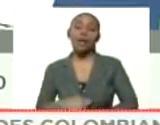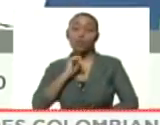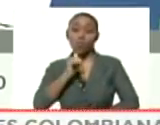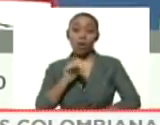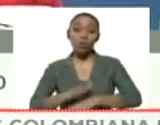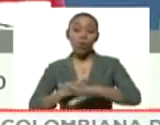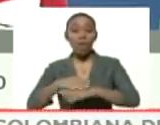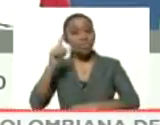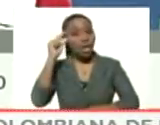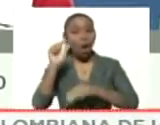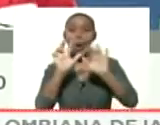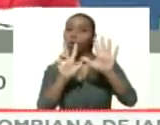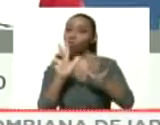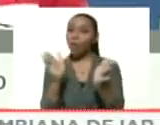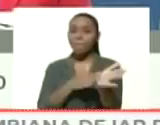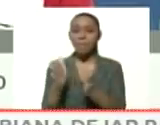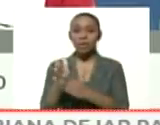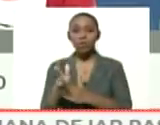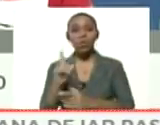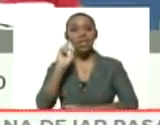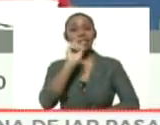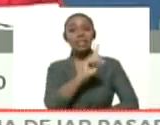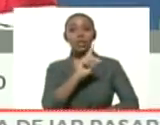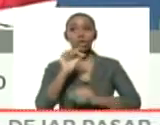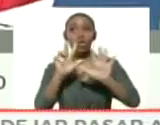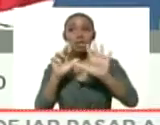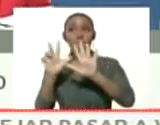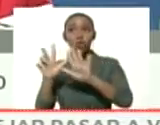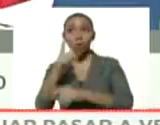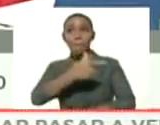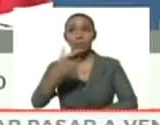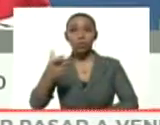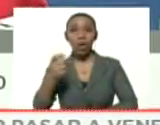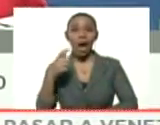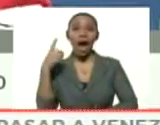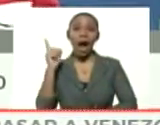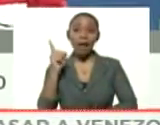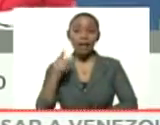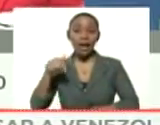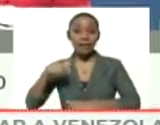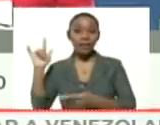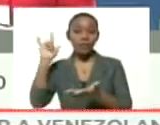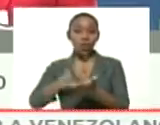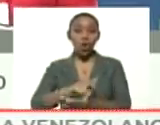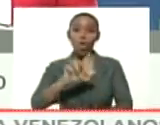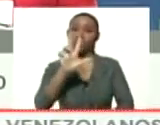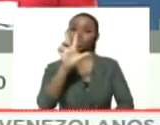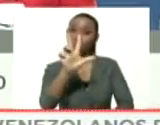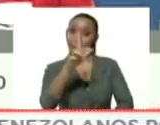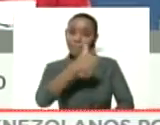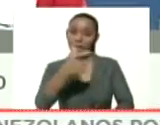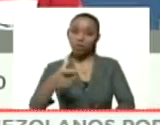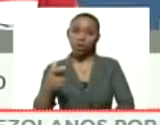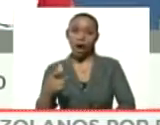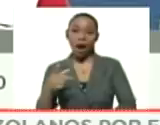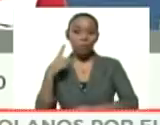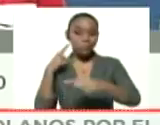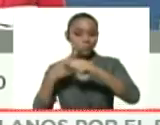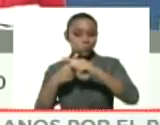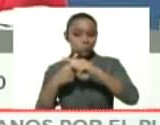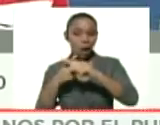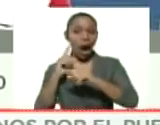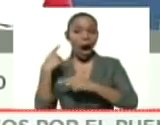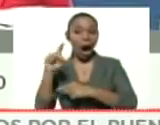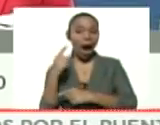8 de marzo. De 188 pasajeros, ya tenemos en este vuelo tres casos confirmados con